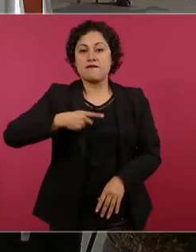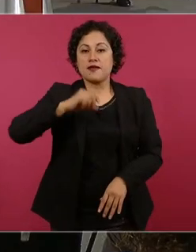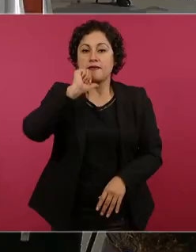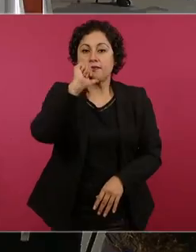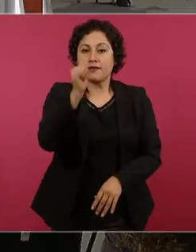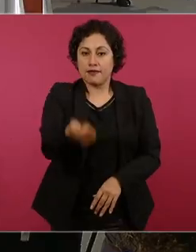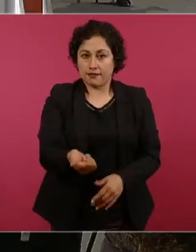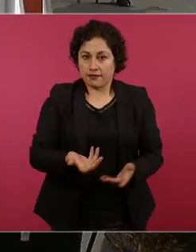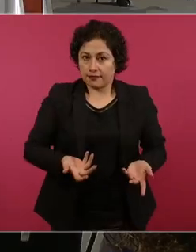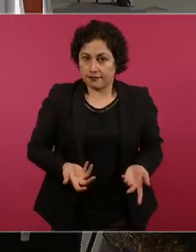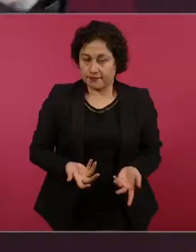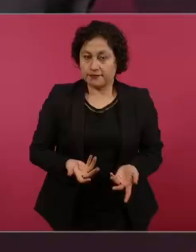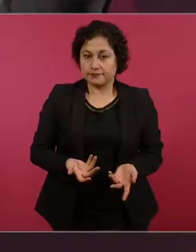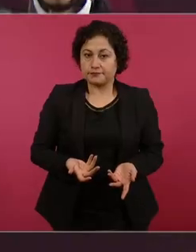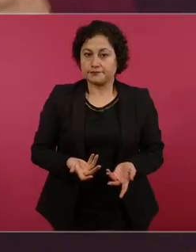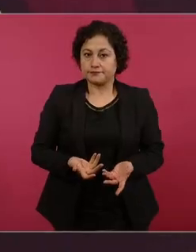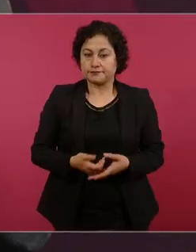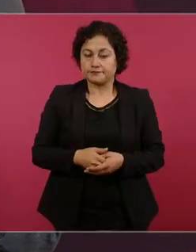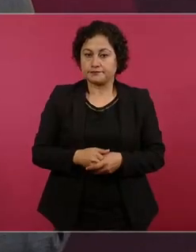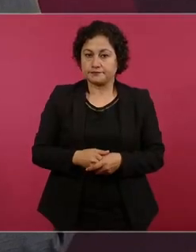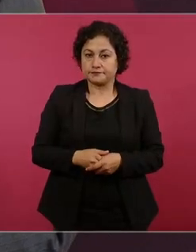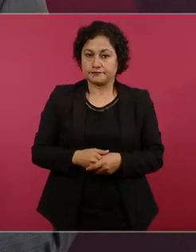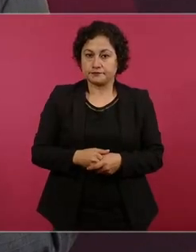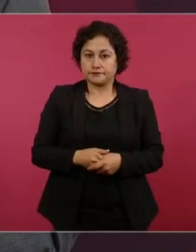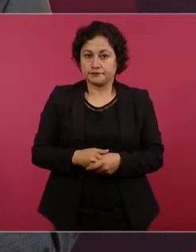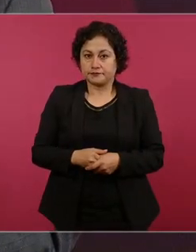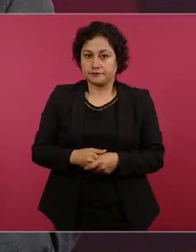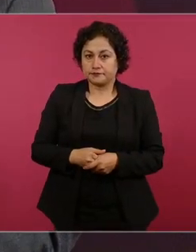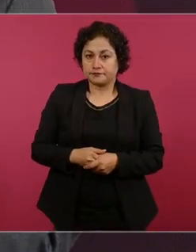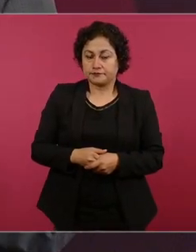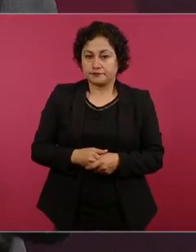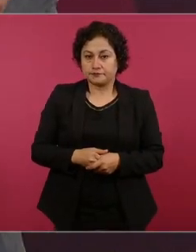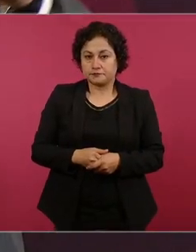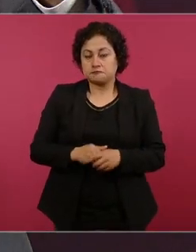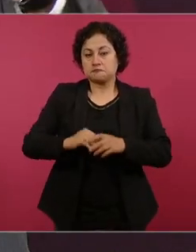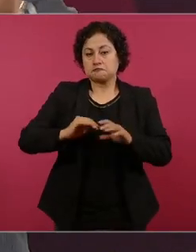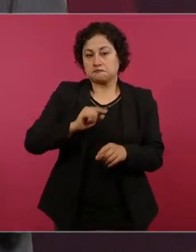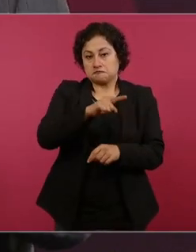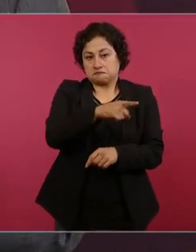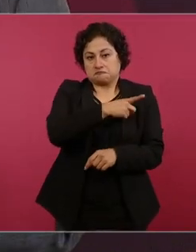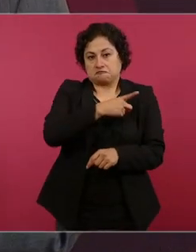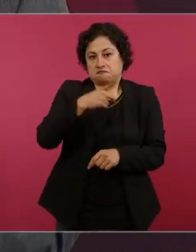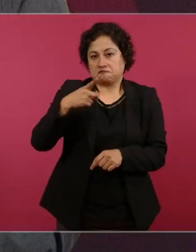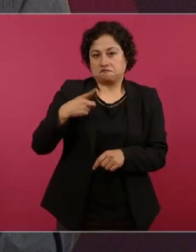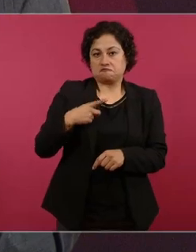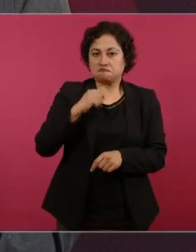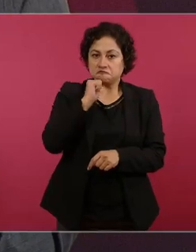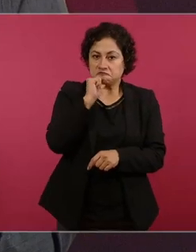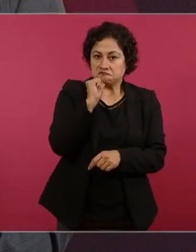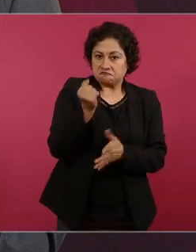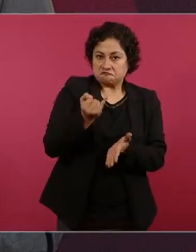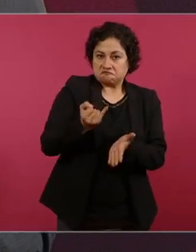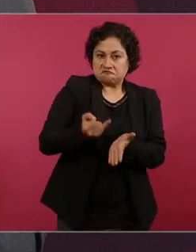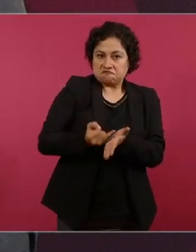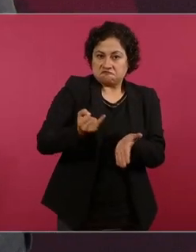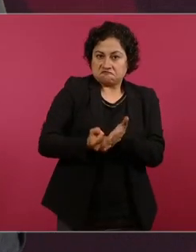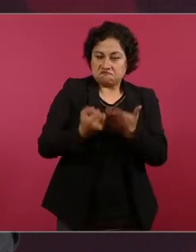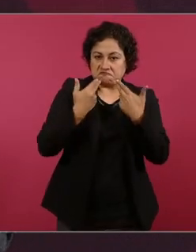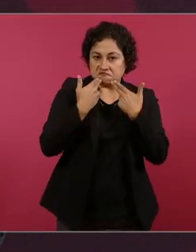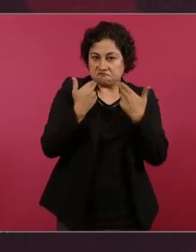al este al SATA a la Hacienda Pública entonces